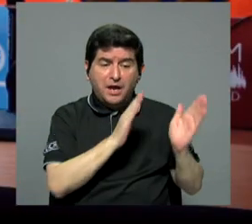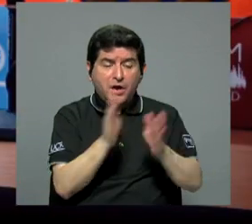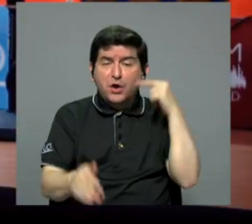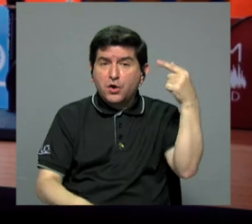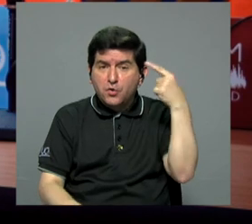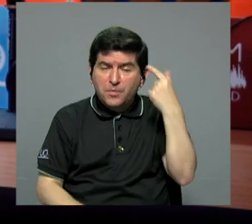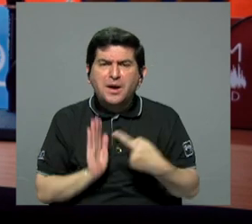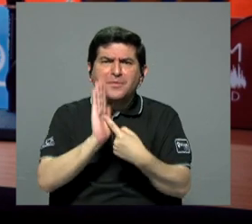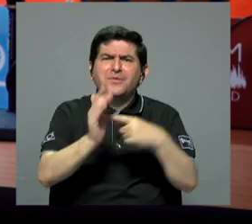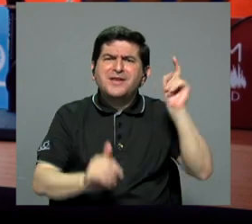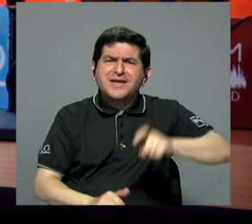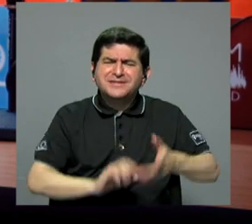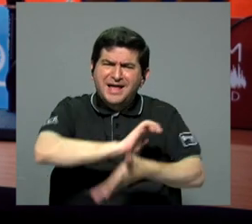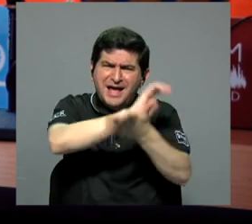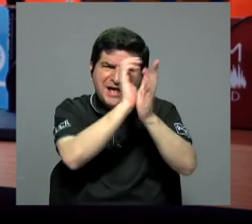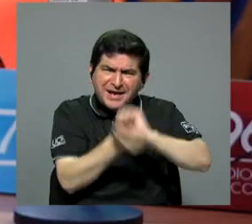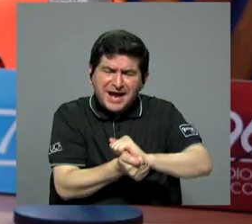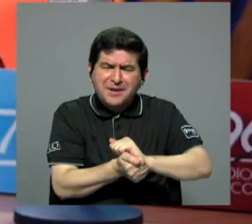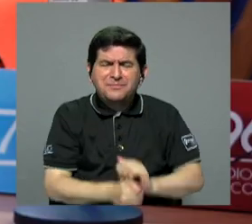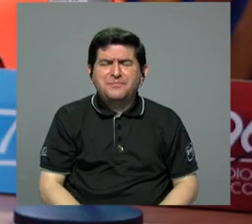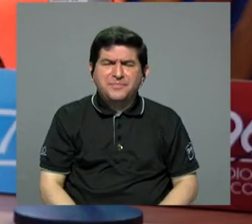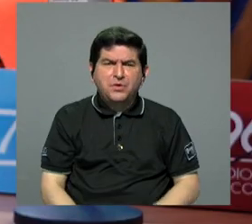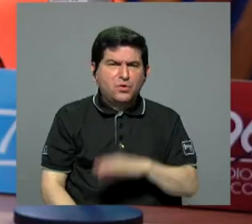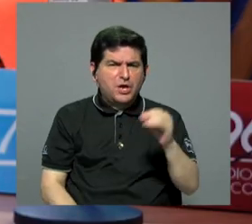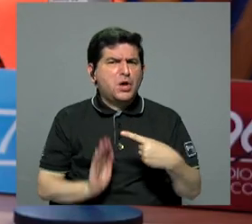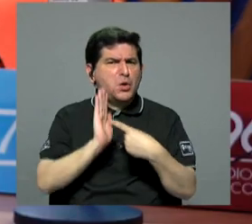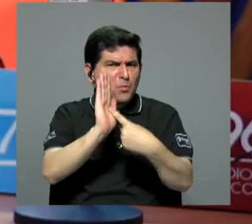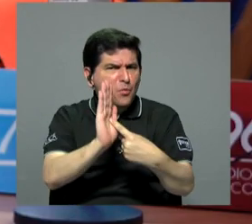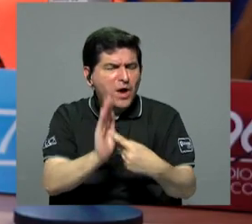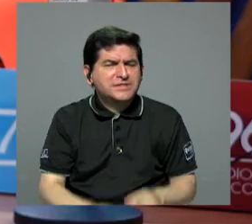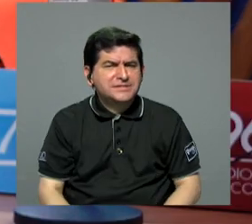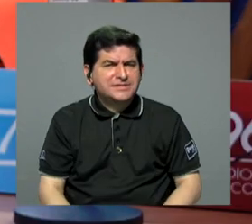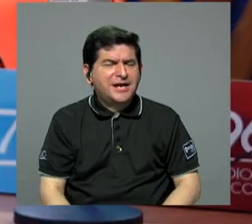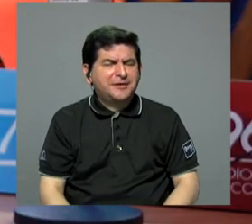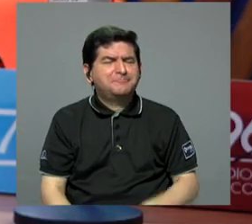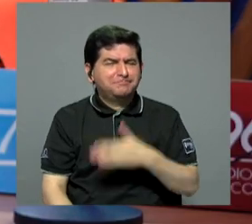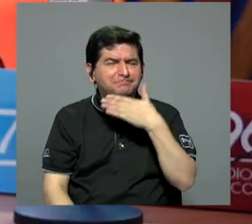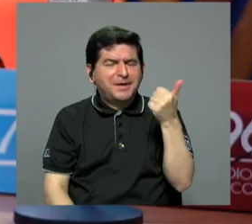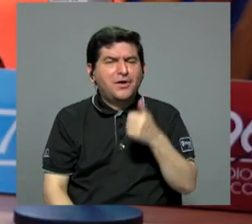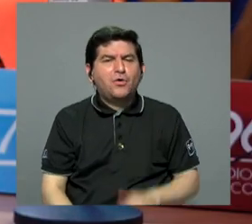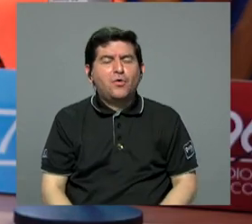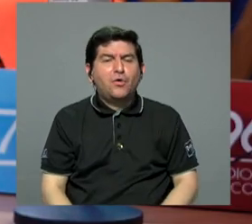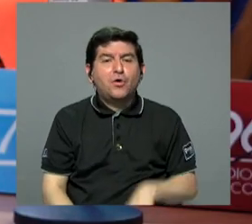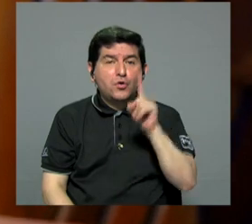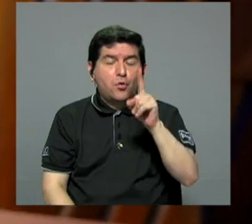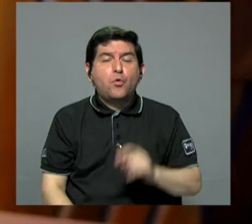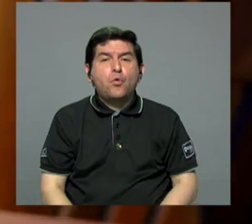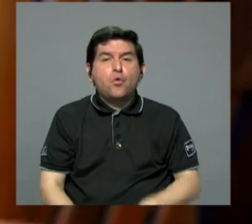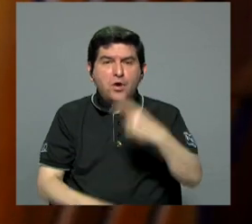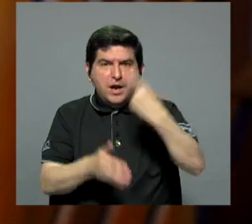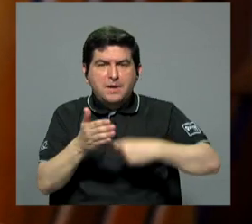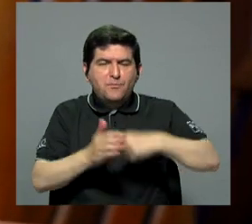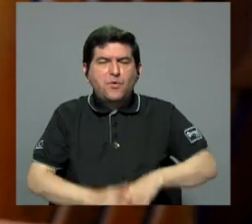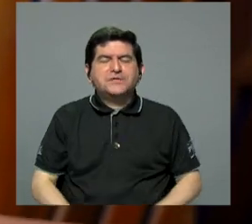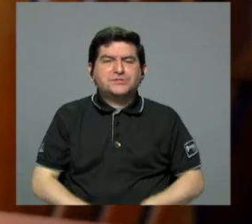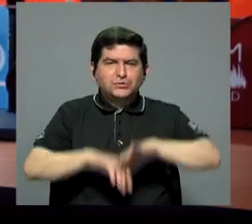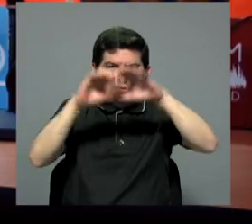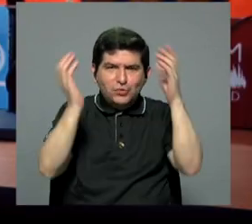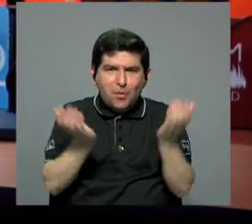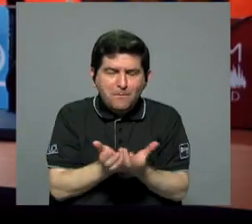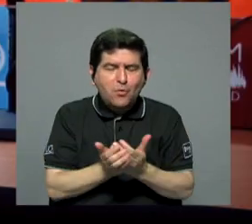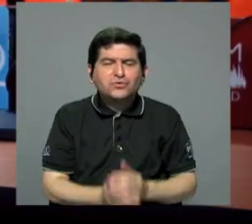gobierno expresa la necesidad de una reforma impositiva y se muestra a favor de un impuesto de renta mundial con un mínimo de